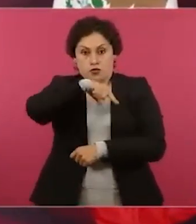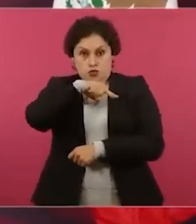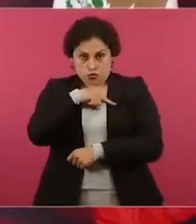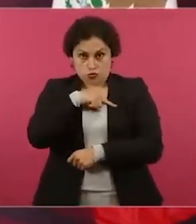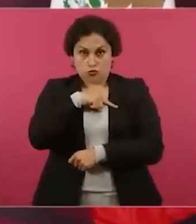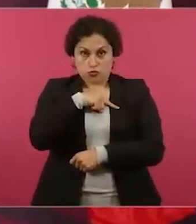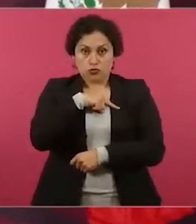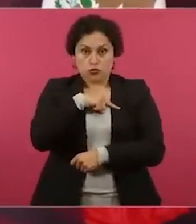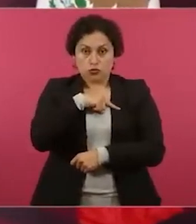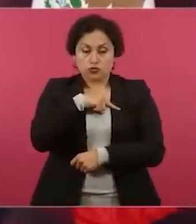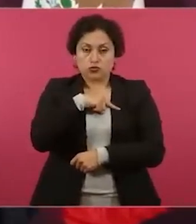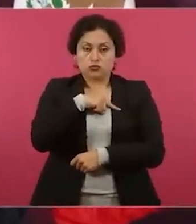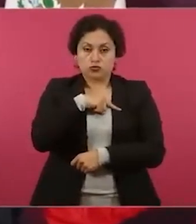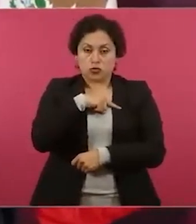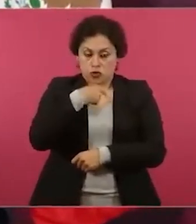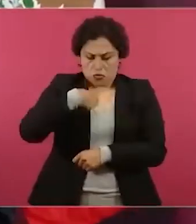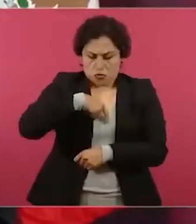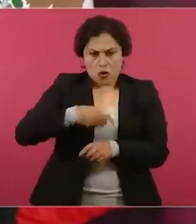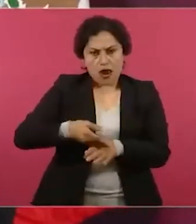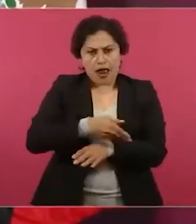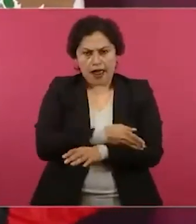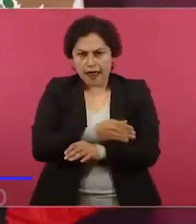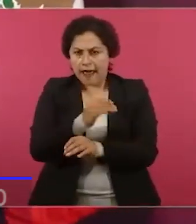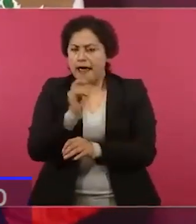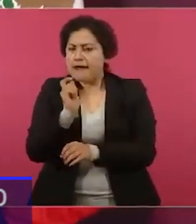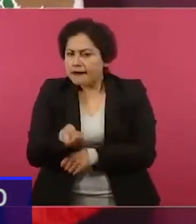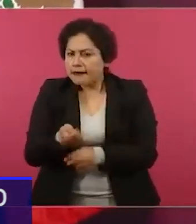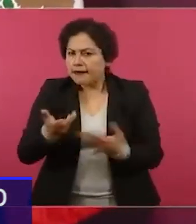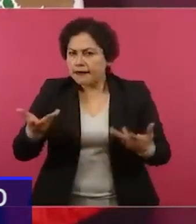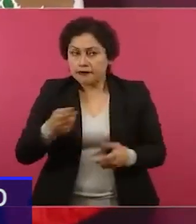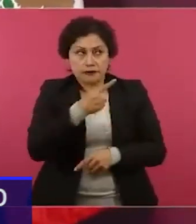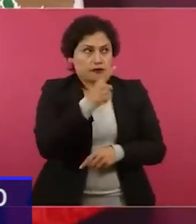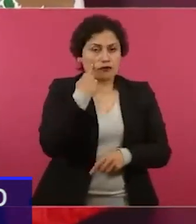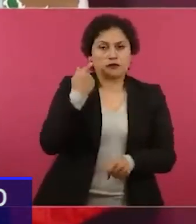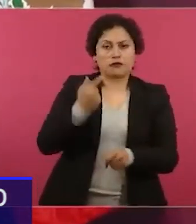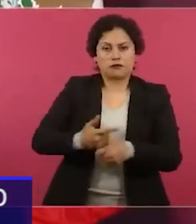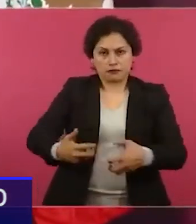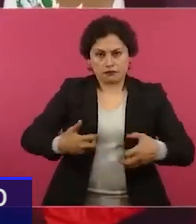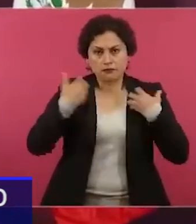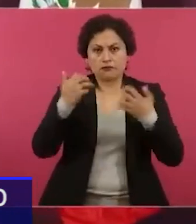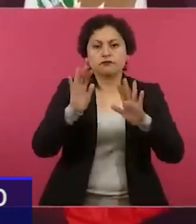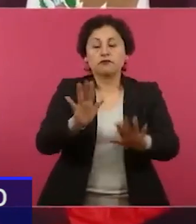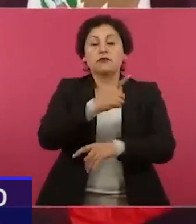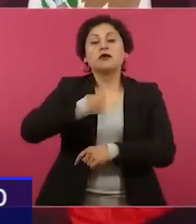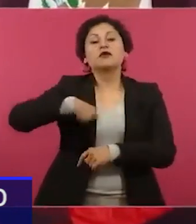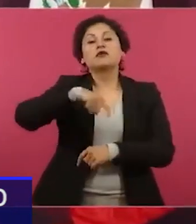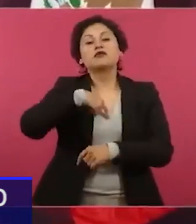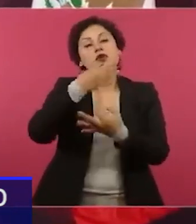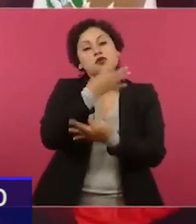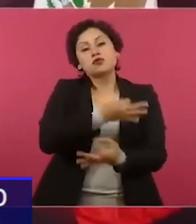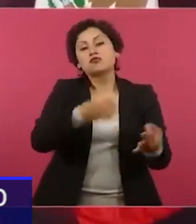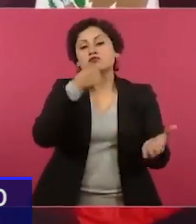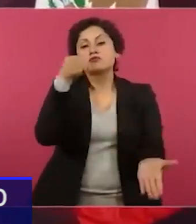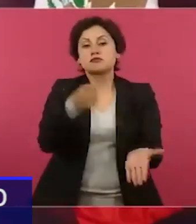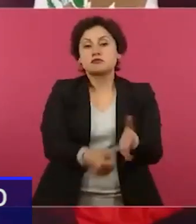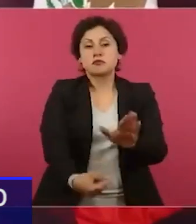a seguir haciendo porque aunque no haya elementos, pruebas, ellos utilizan todas estas mentiras para tratar de engañar. Pero ya la gente está muy consciente y